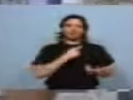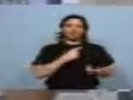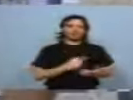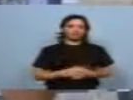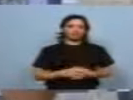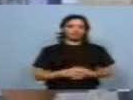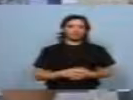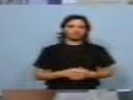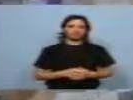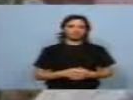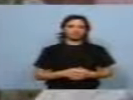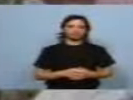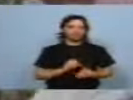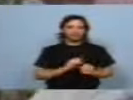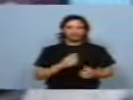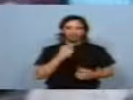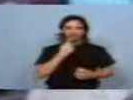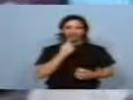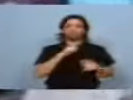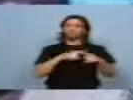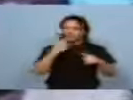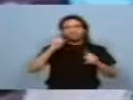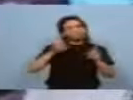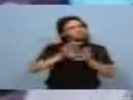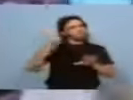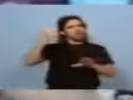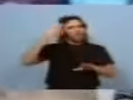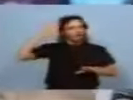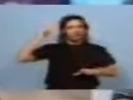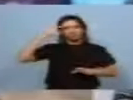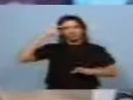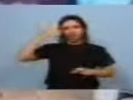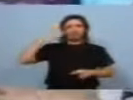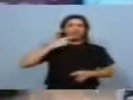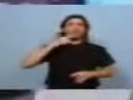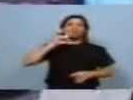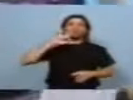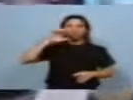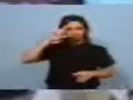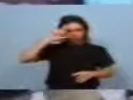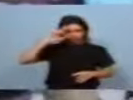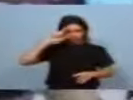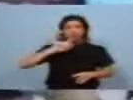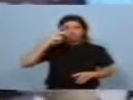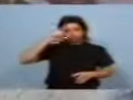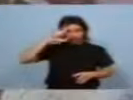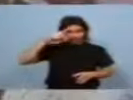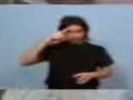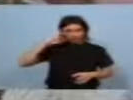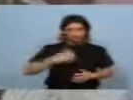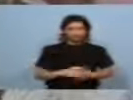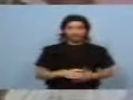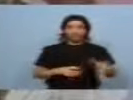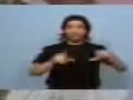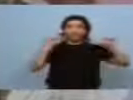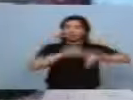pañolente. Sí, está horrible, porque político era lo de antes, yo me acuerdo, yo no sé si vos te acordás de Luder. Sí, ¿Te acordás del lindo Viter? Bueno, el que